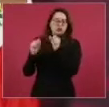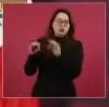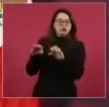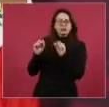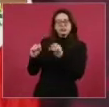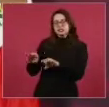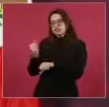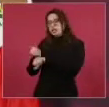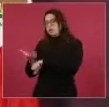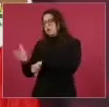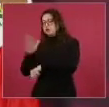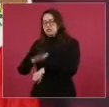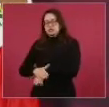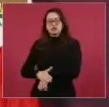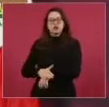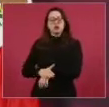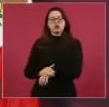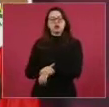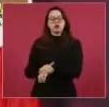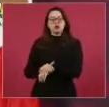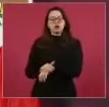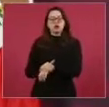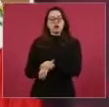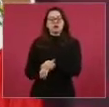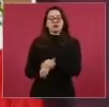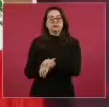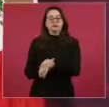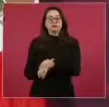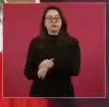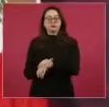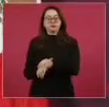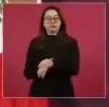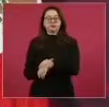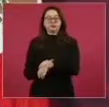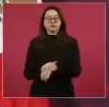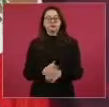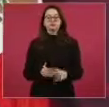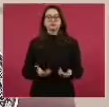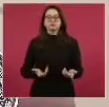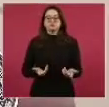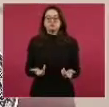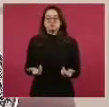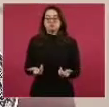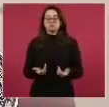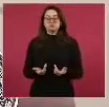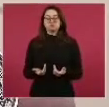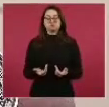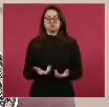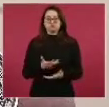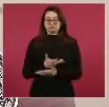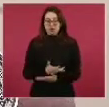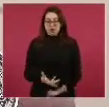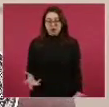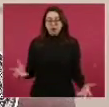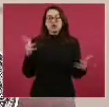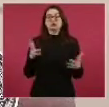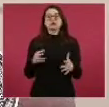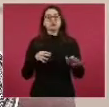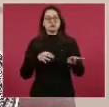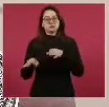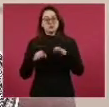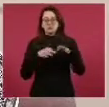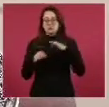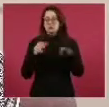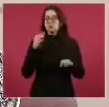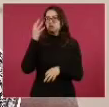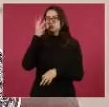muy amplio, funcional